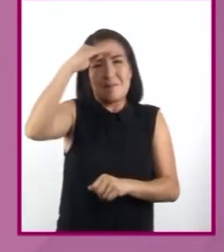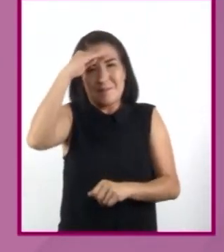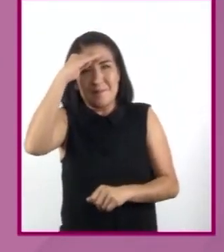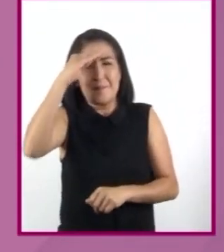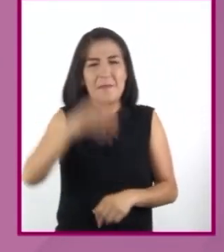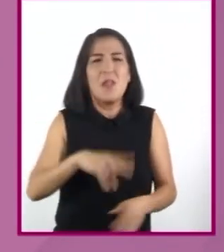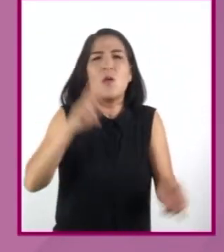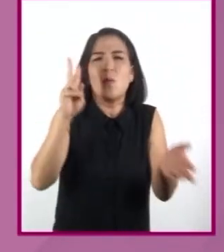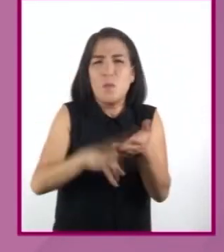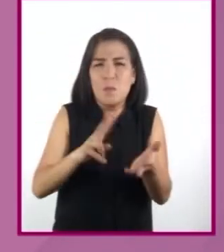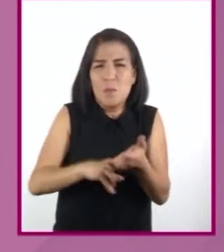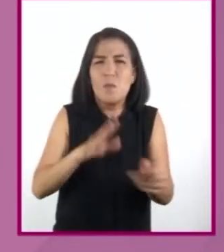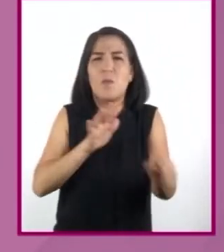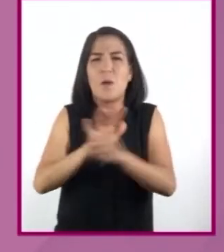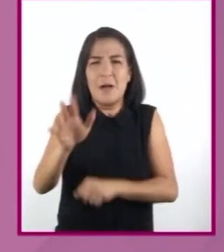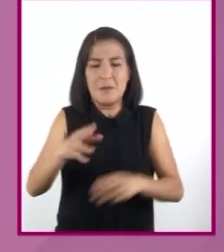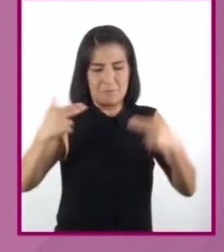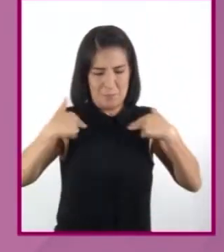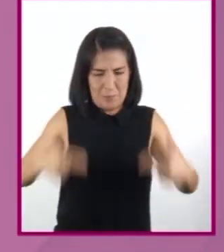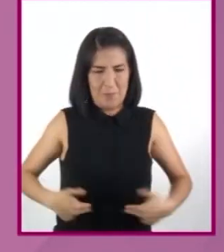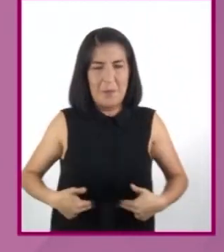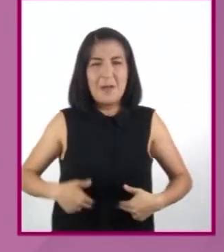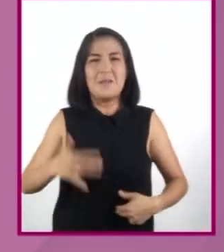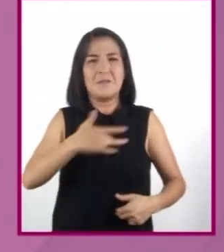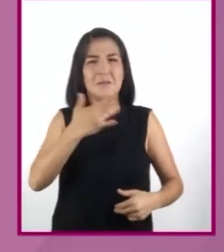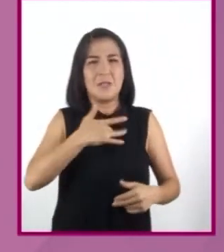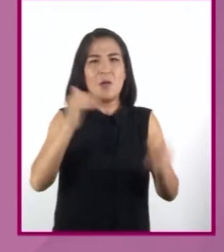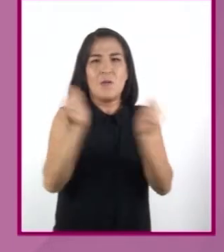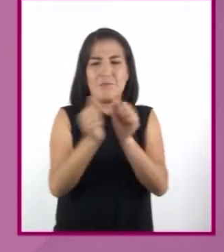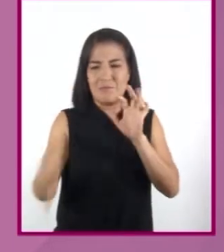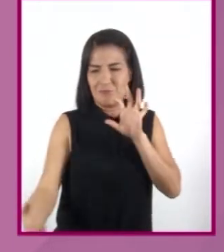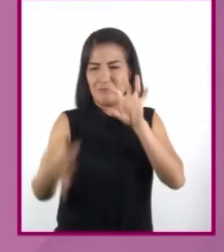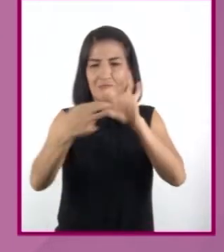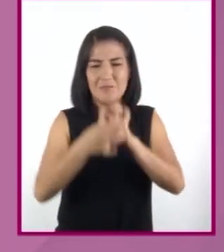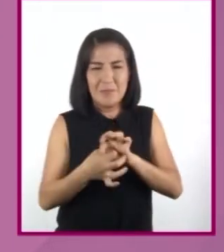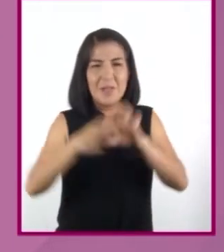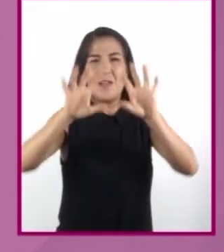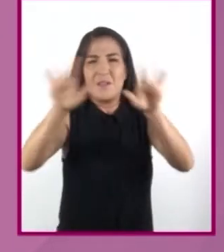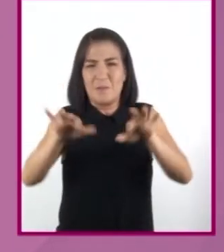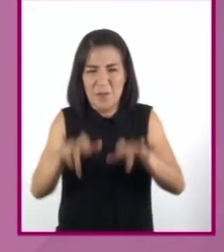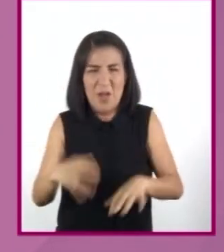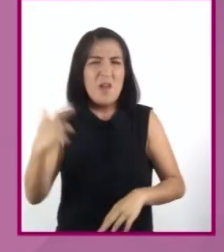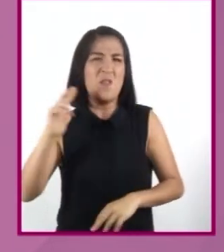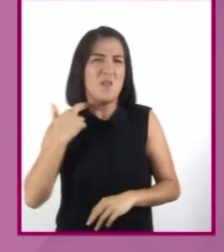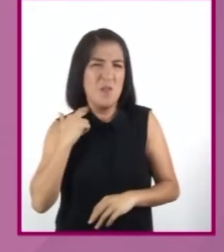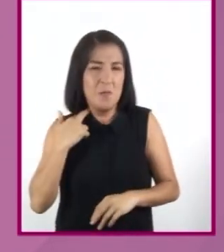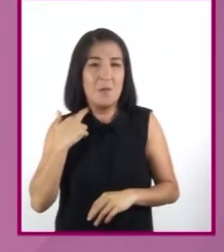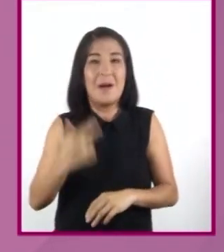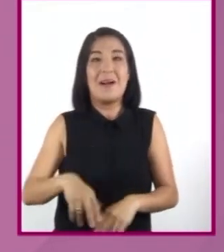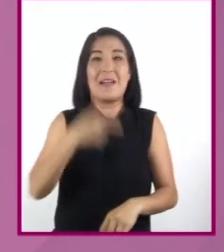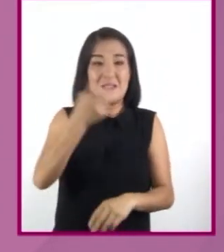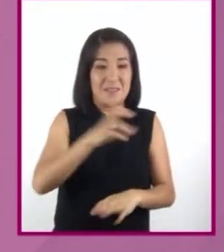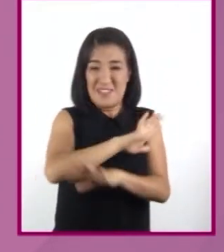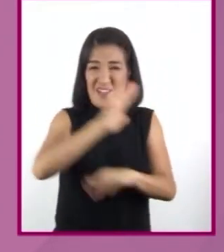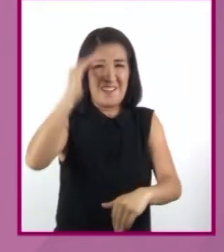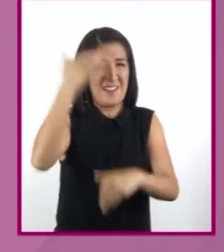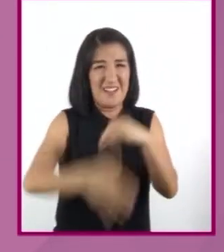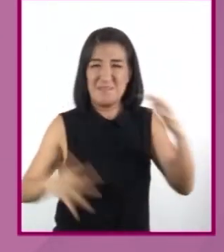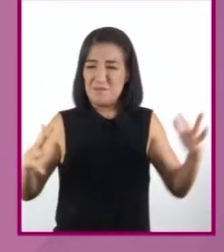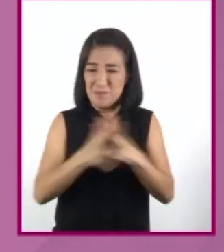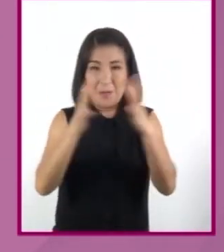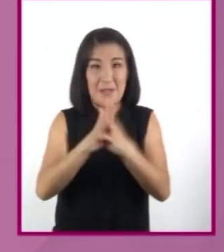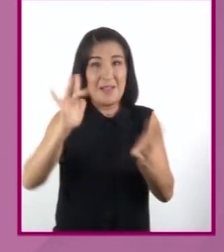¿Qué valor tiene la vida humana en relación con las máquinas? ¿Terminarán las guerras gracias a la